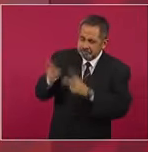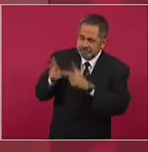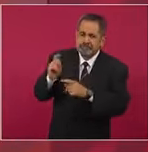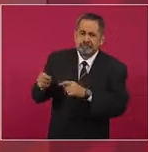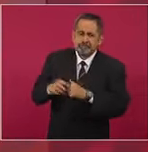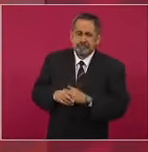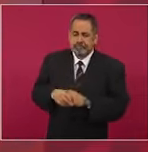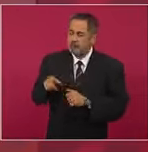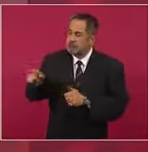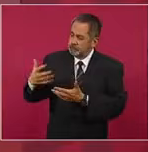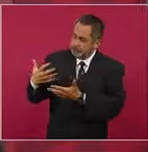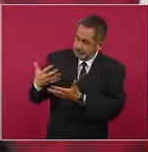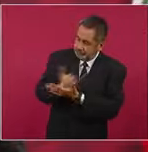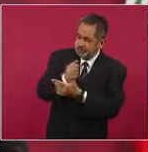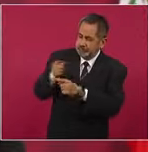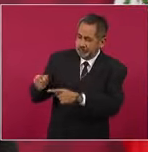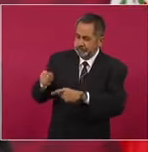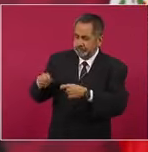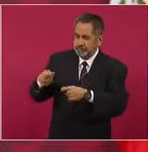si gana